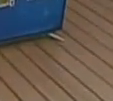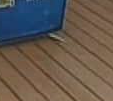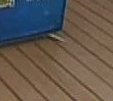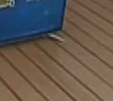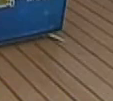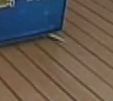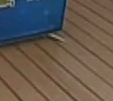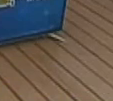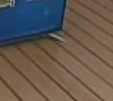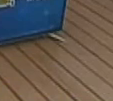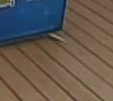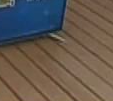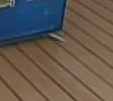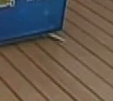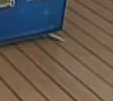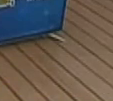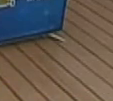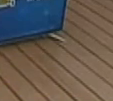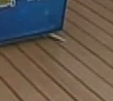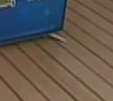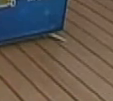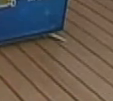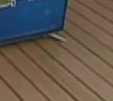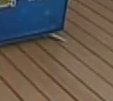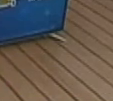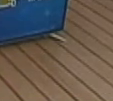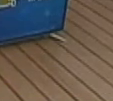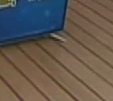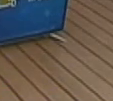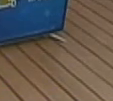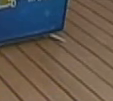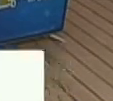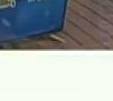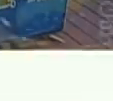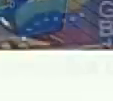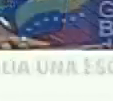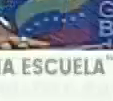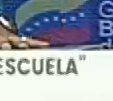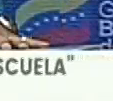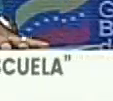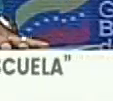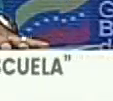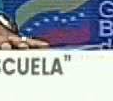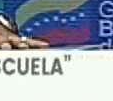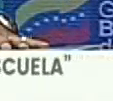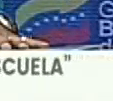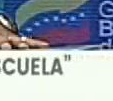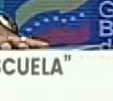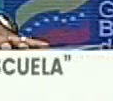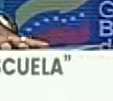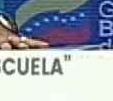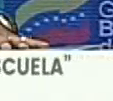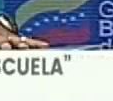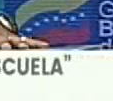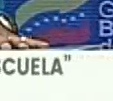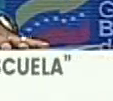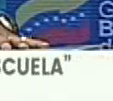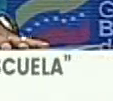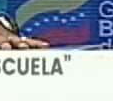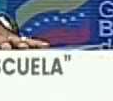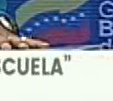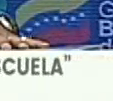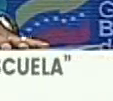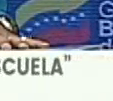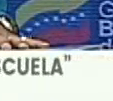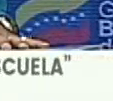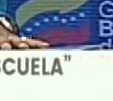vamos a dedicar a revisar todos los materiales, todos los planes, todos los anuncios del sistema educativo venezolano. Me